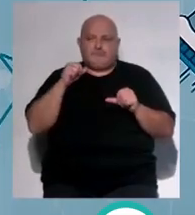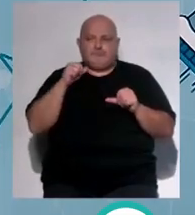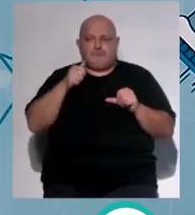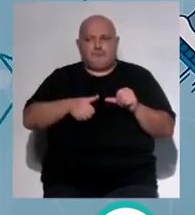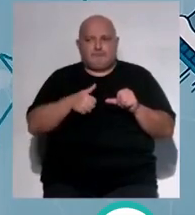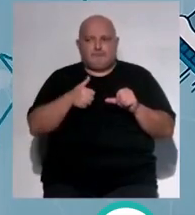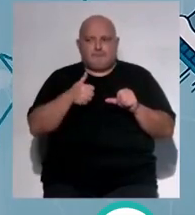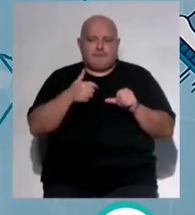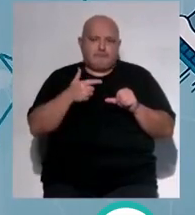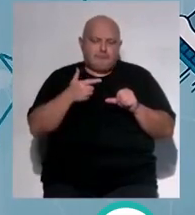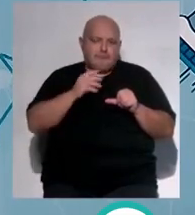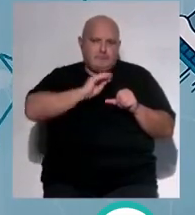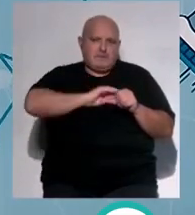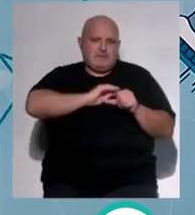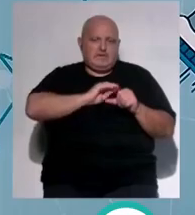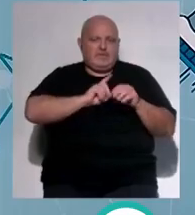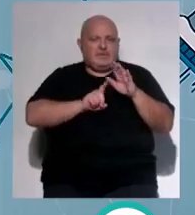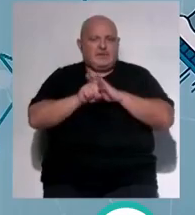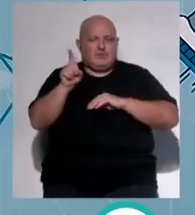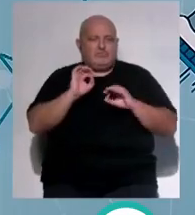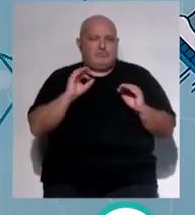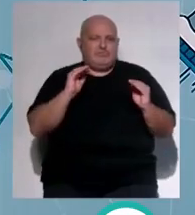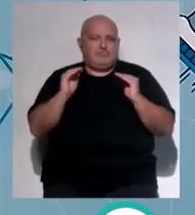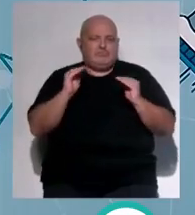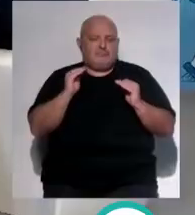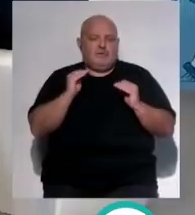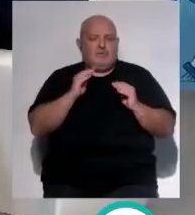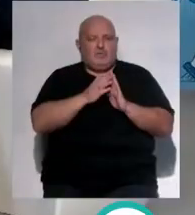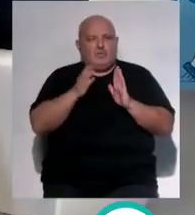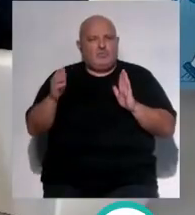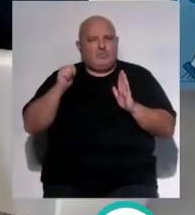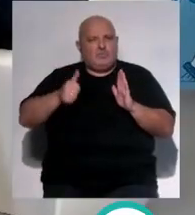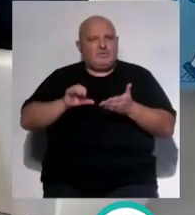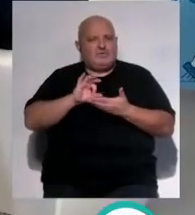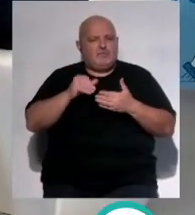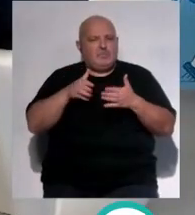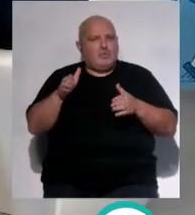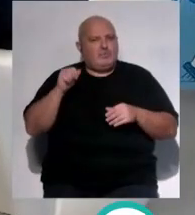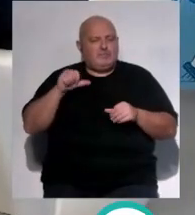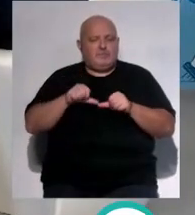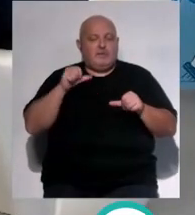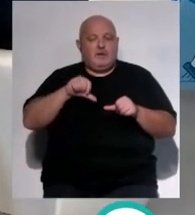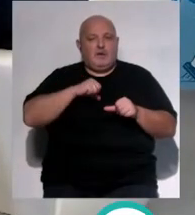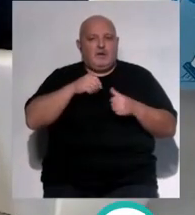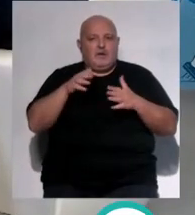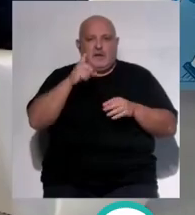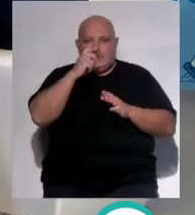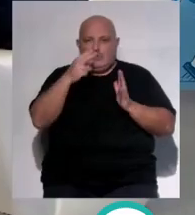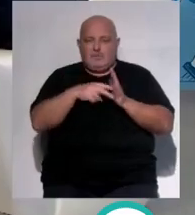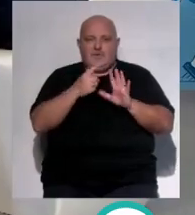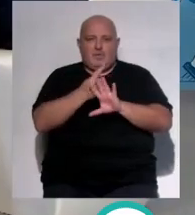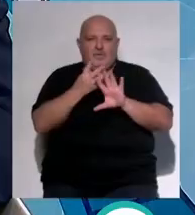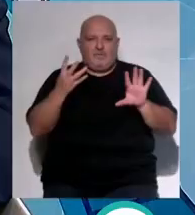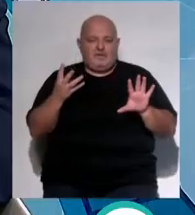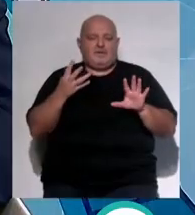ha sufrido bastante desarrollo desde el nacimiento ¿cuánto tiempo lleva en servicio el hospital? efectivamente el hospital abre en el año 2019